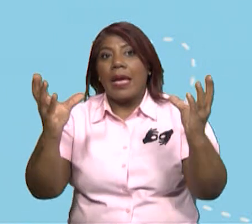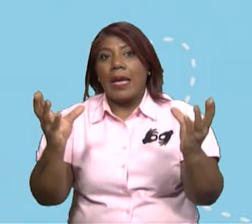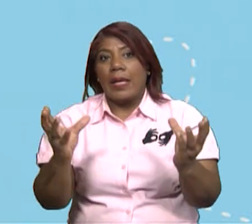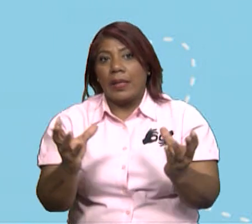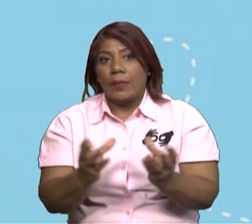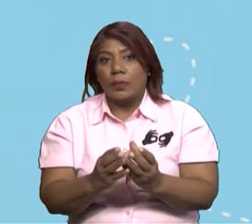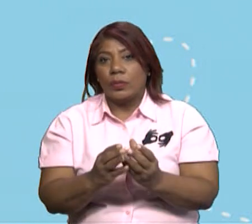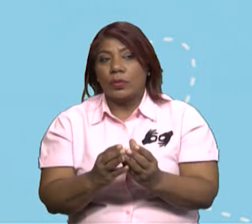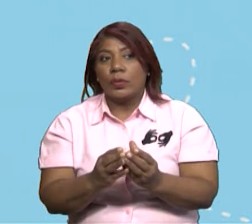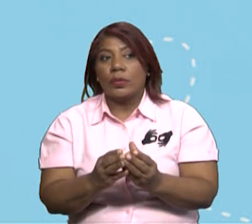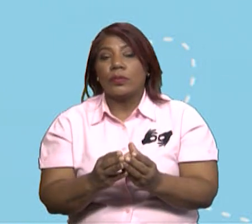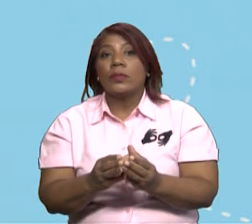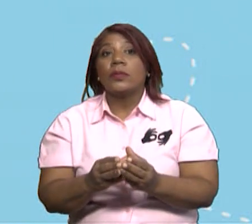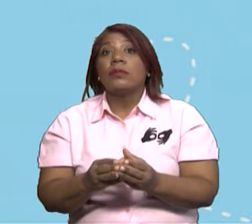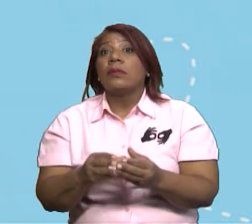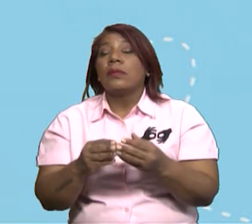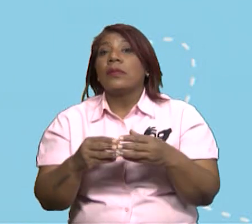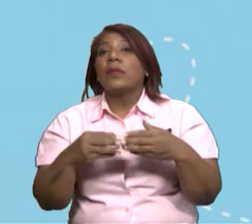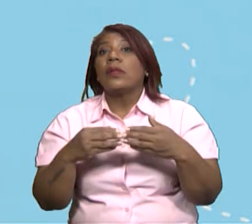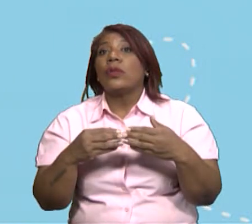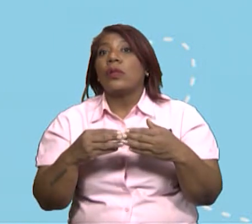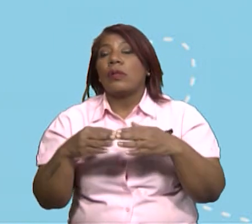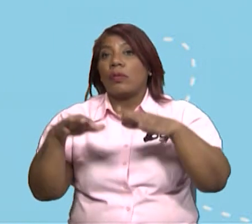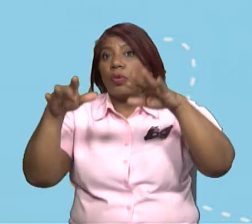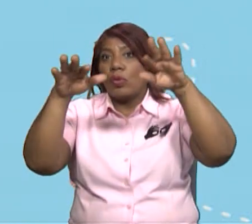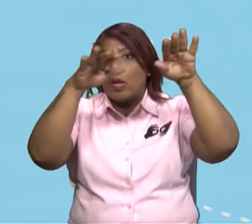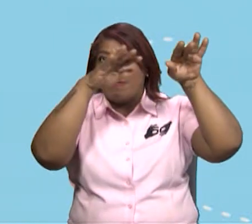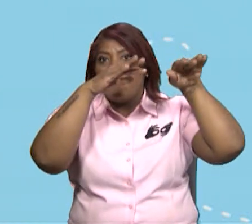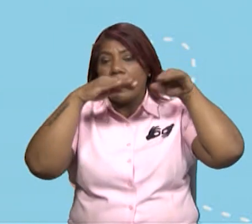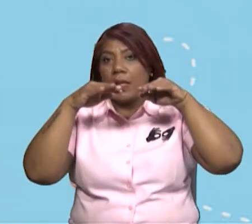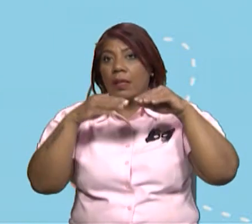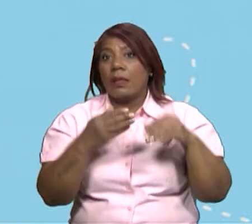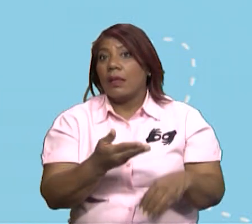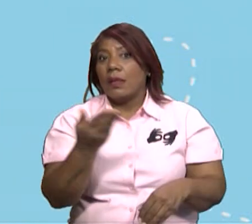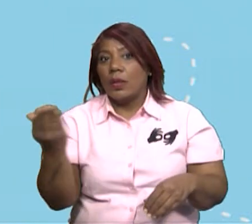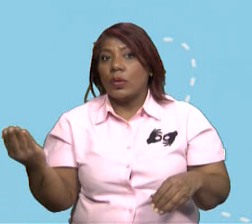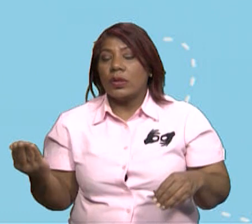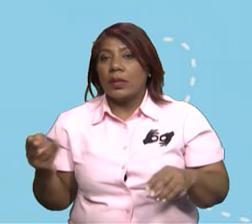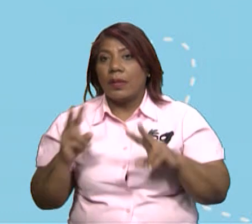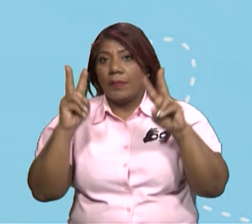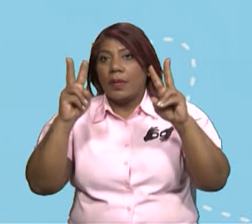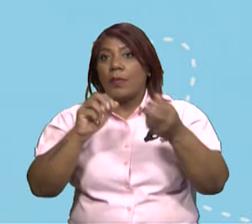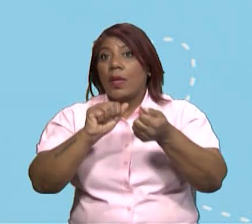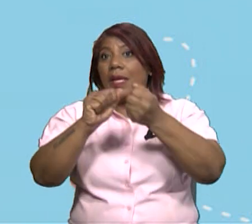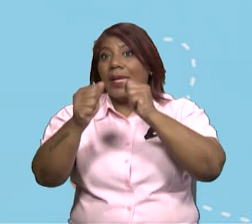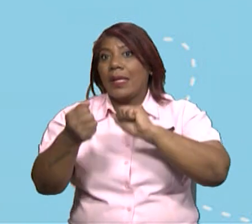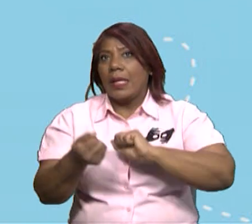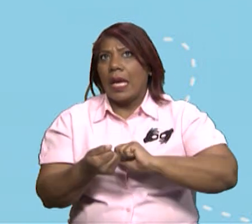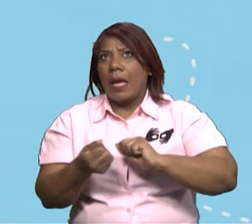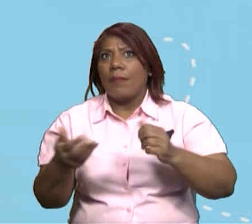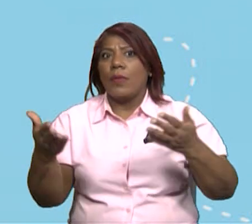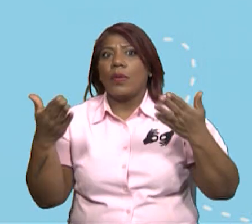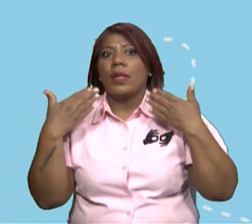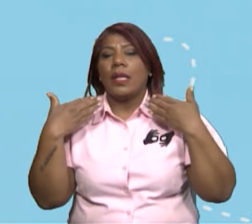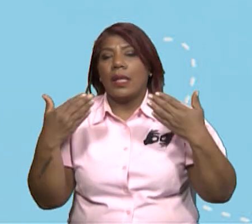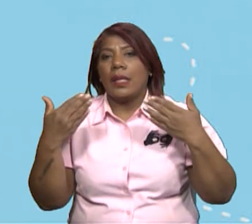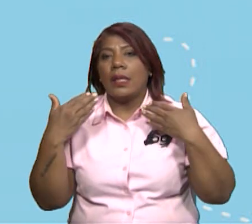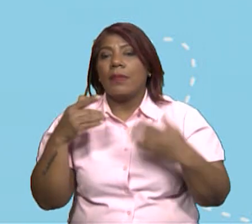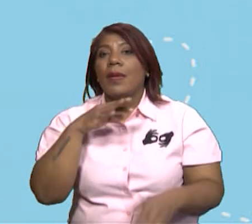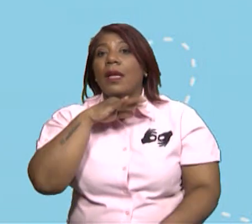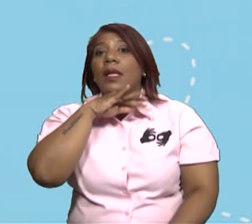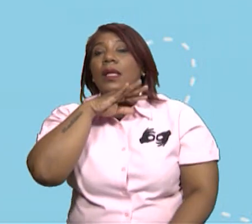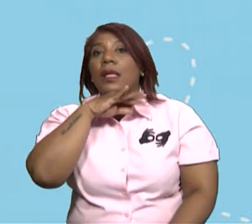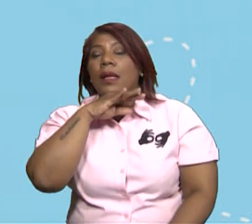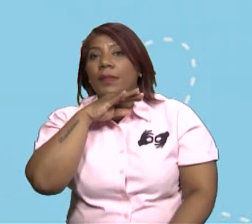fragmentación del hábitat, el cambio climático, la contaminación y la